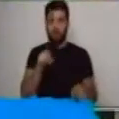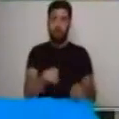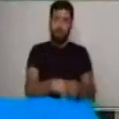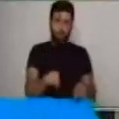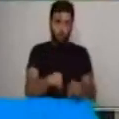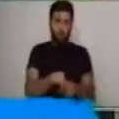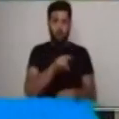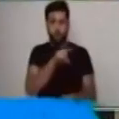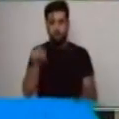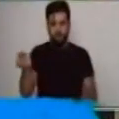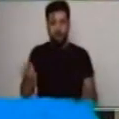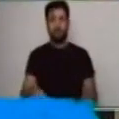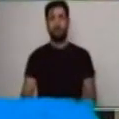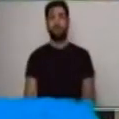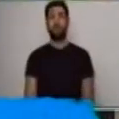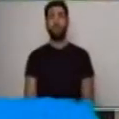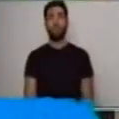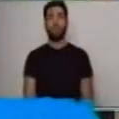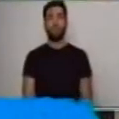Muy bien,